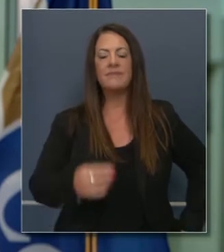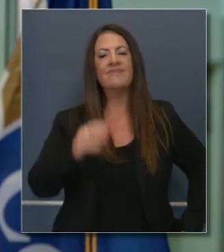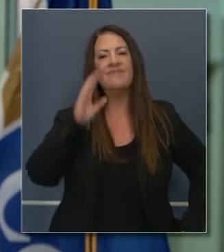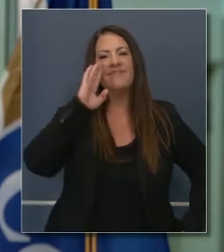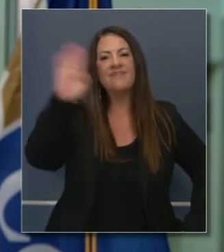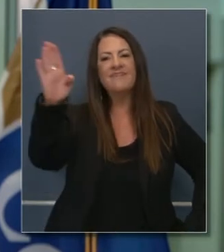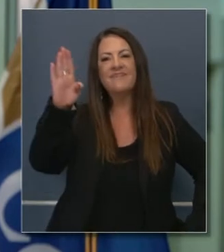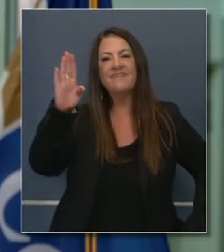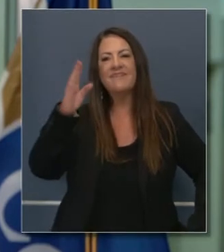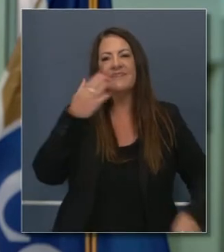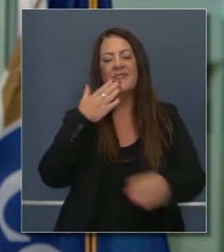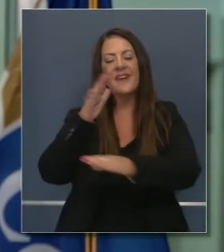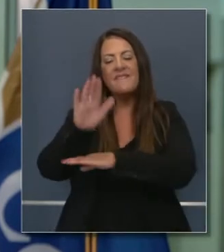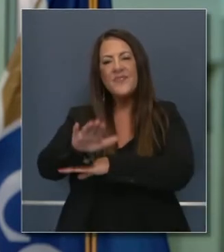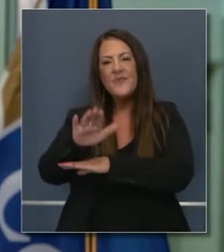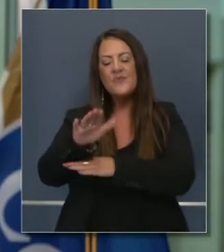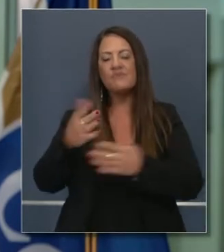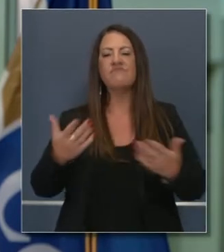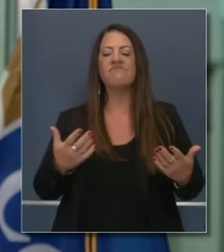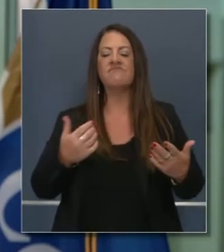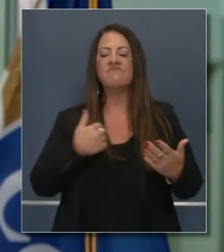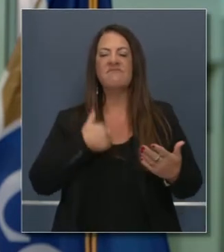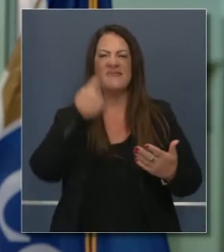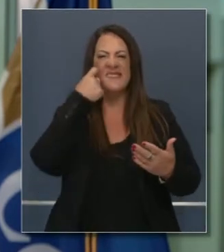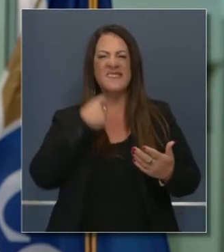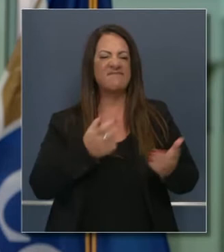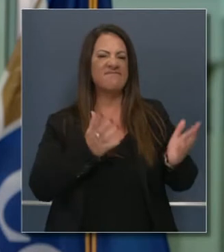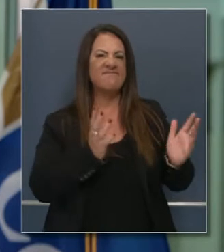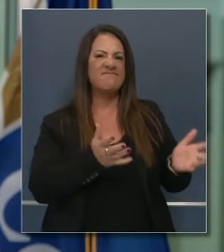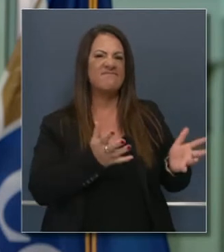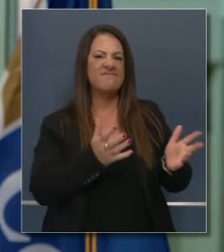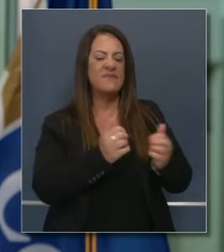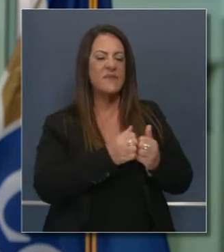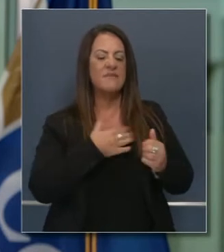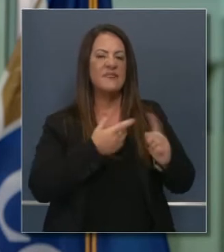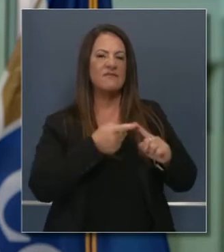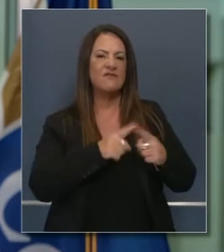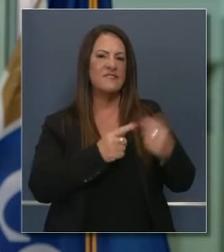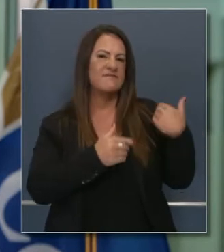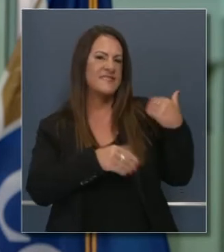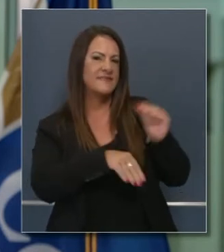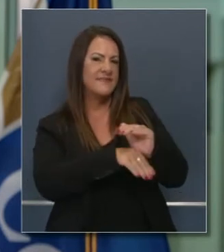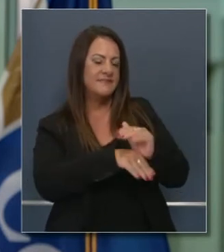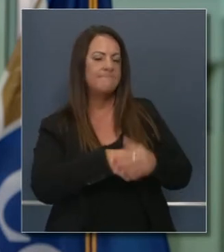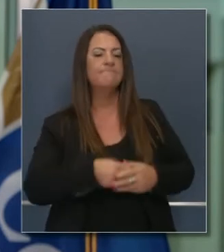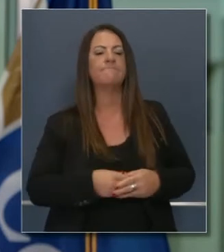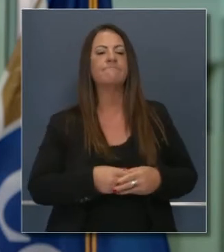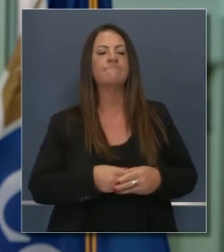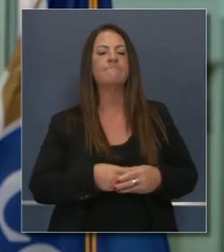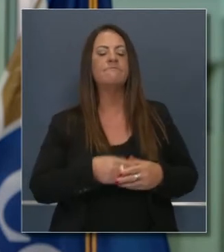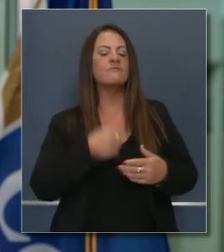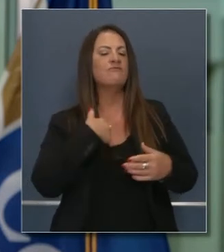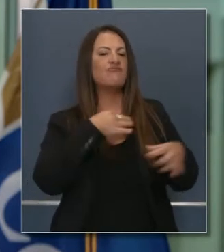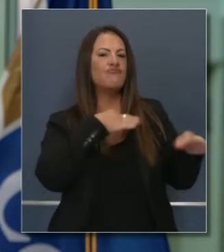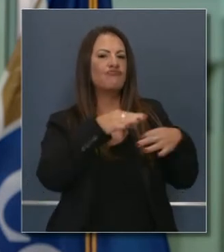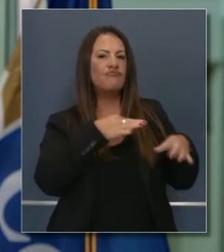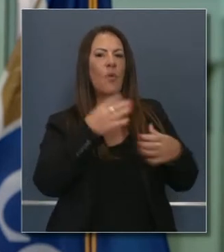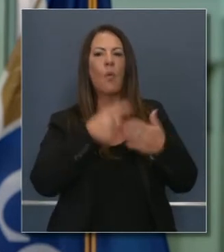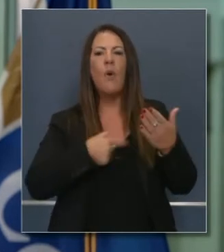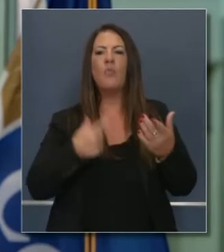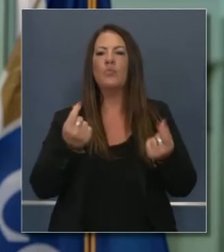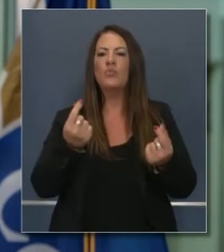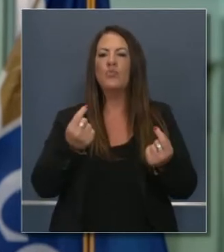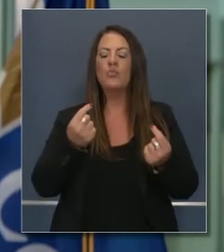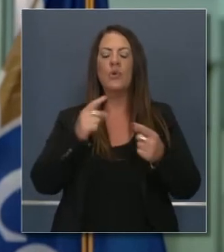Buenas tardes. Estuve una conversación informal con un amigo anoche hablando de lo que estamos haciendo